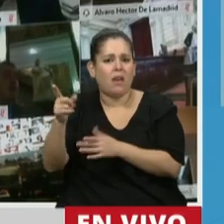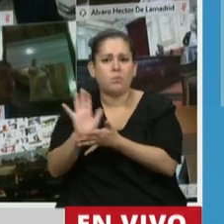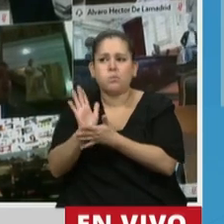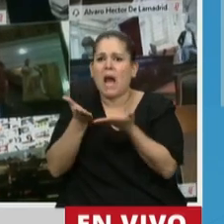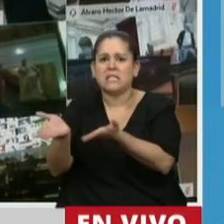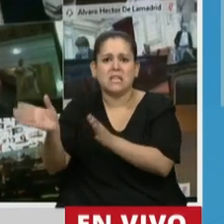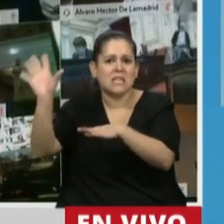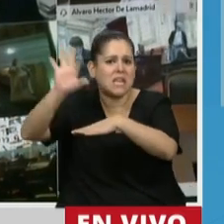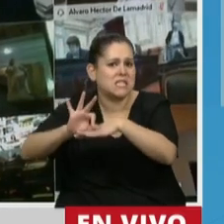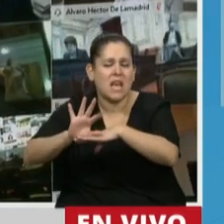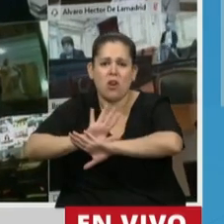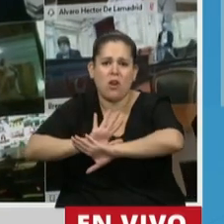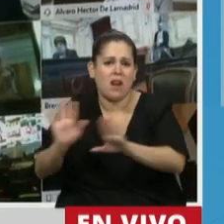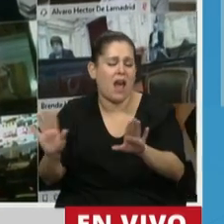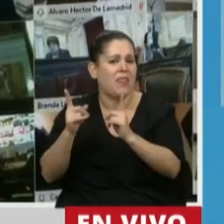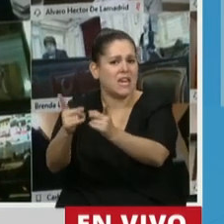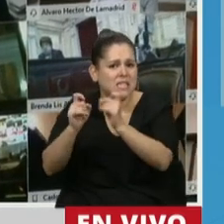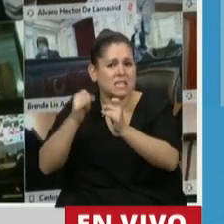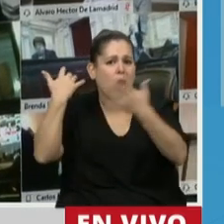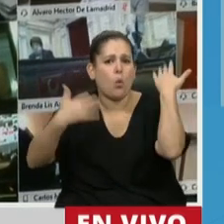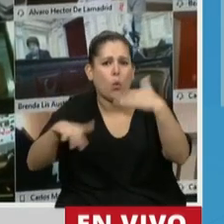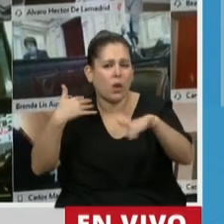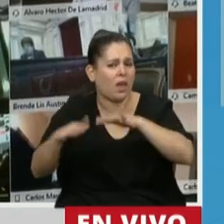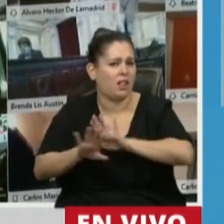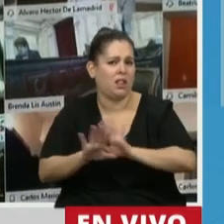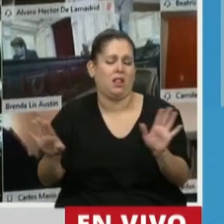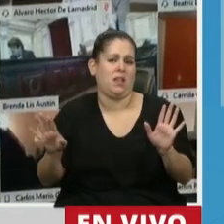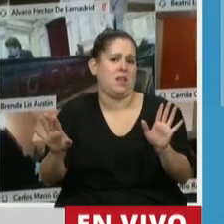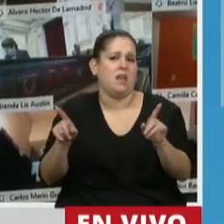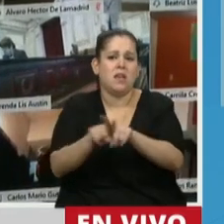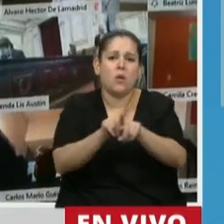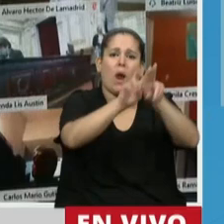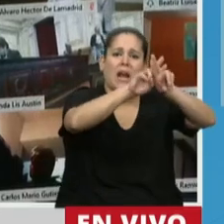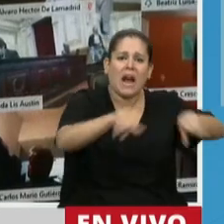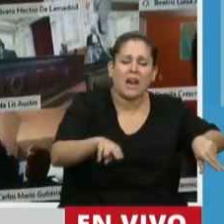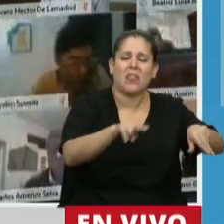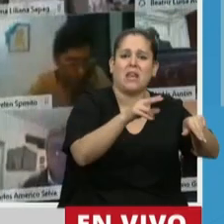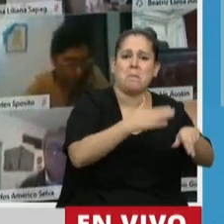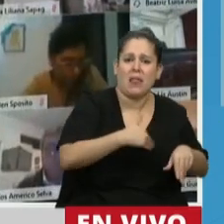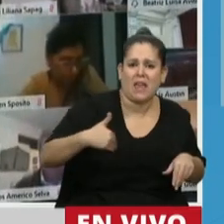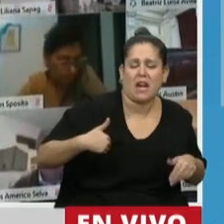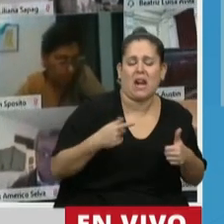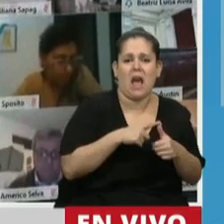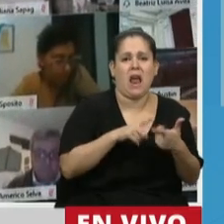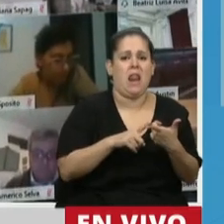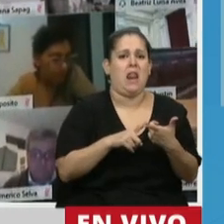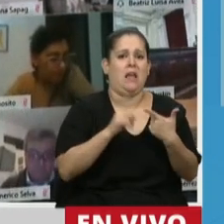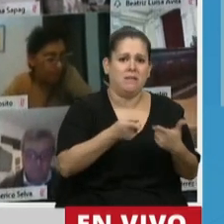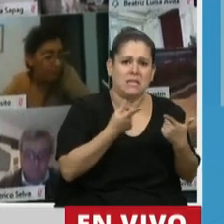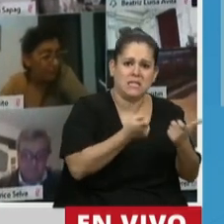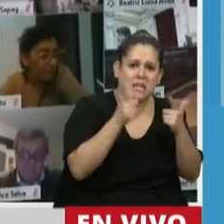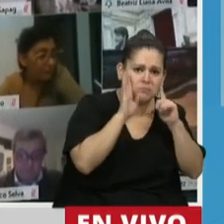turística. Lo necesitan, urgente. Así como los jardines maternales, así como los